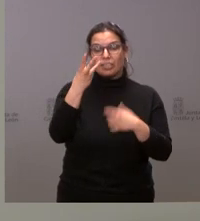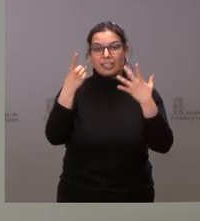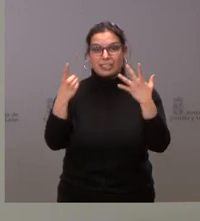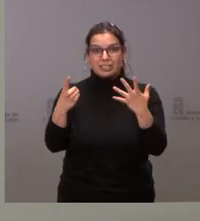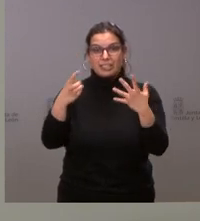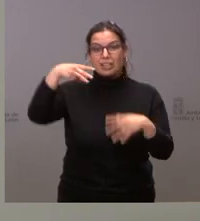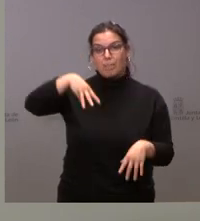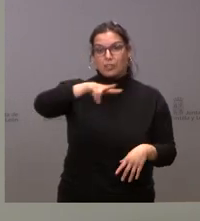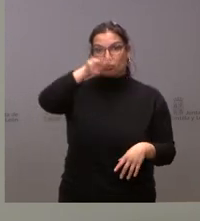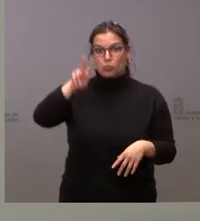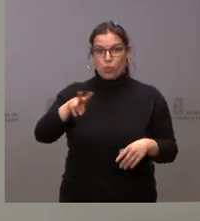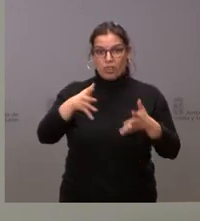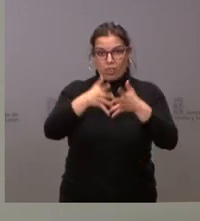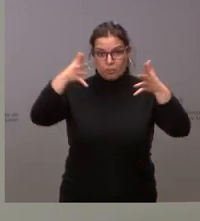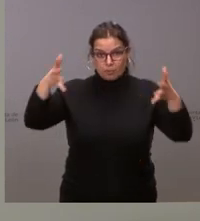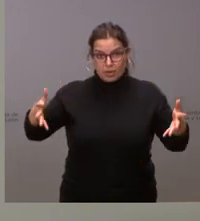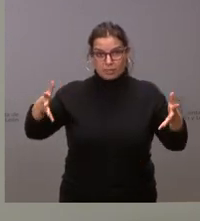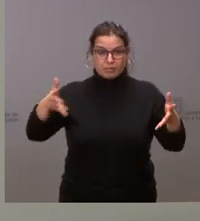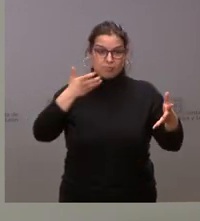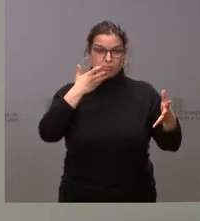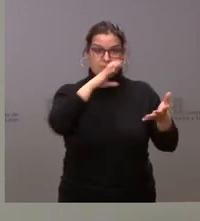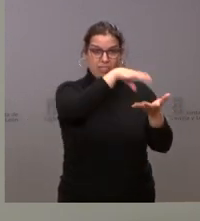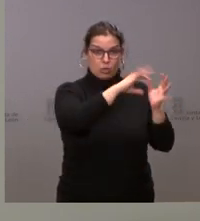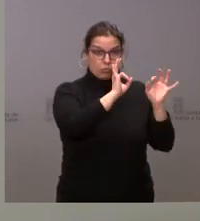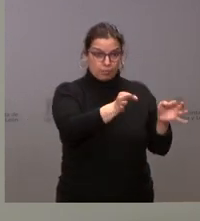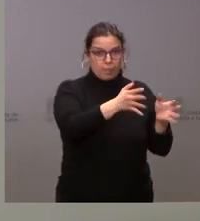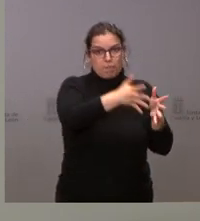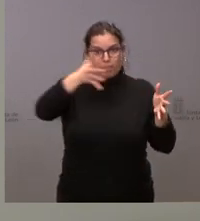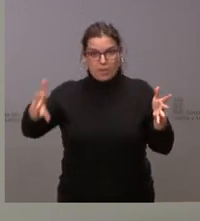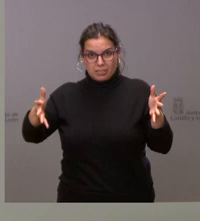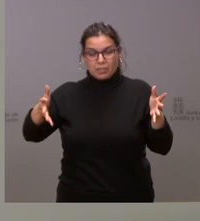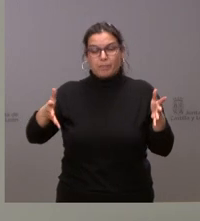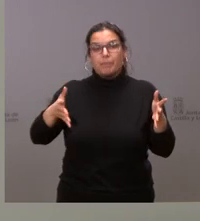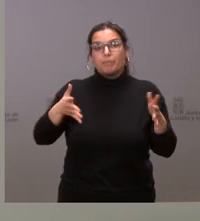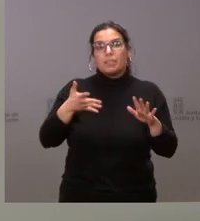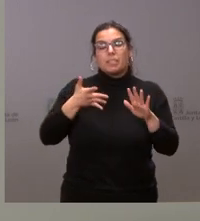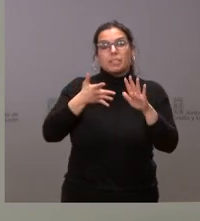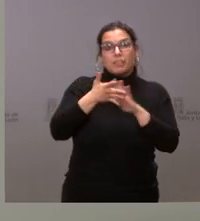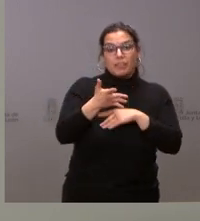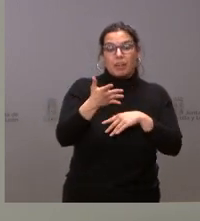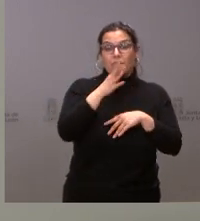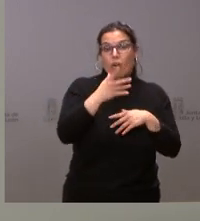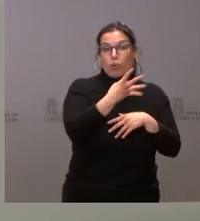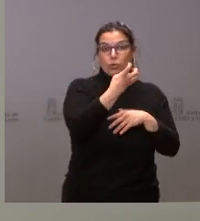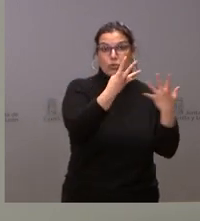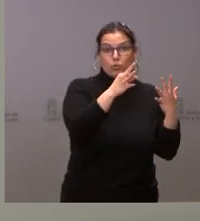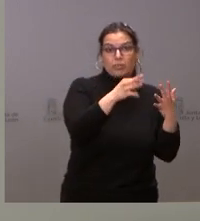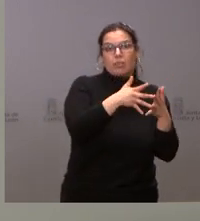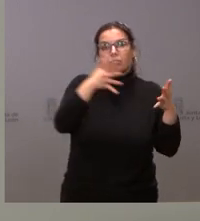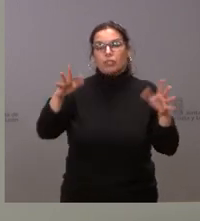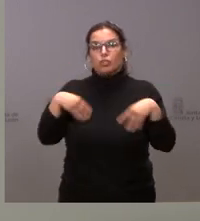metros cuadrados respecto de las instalaciones actuales, que supone pasar de 490 metros a 2